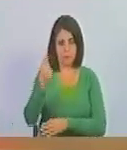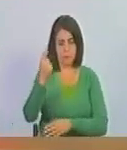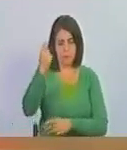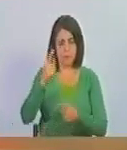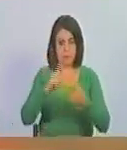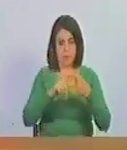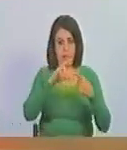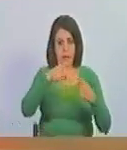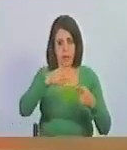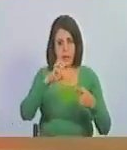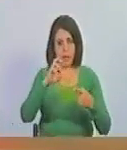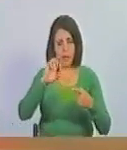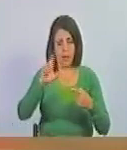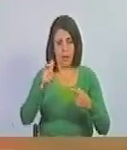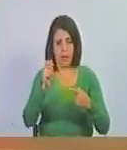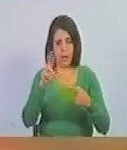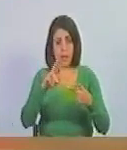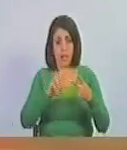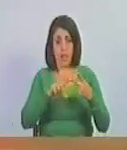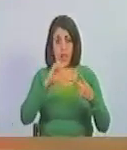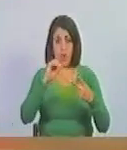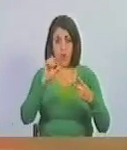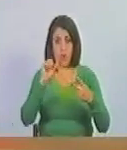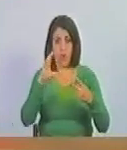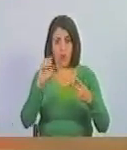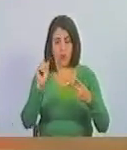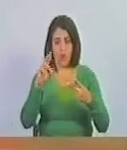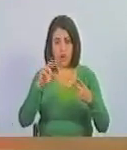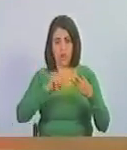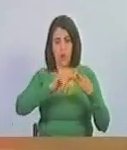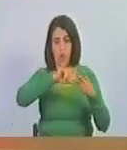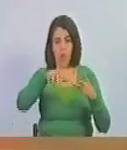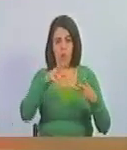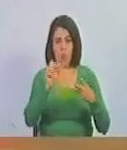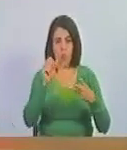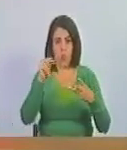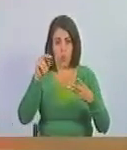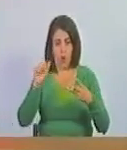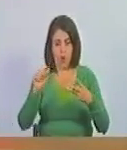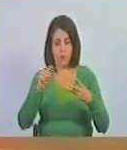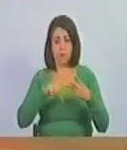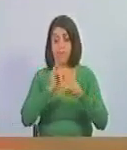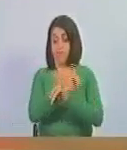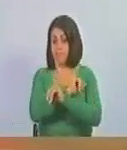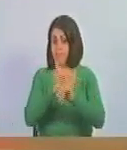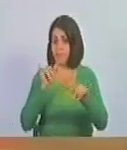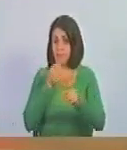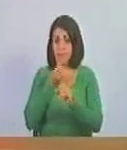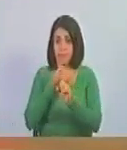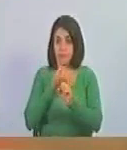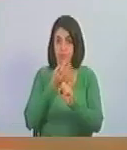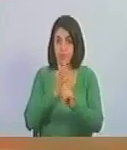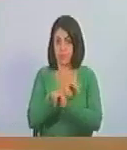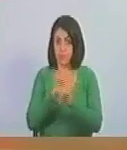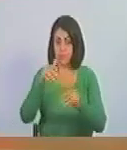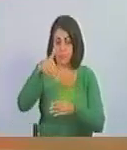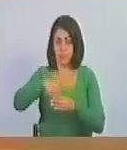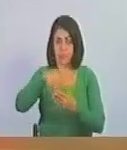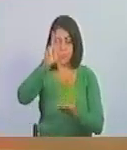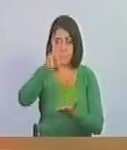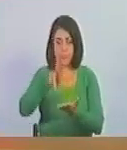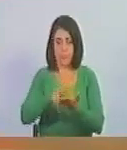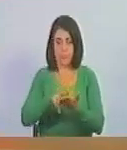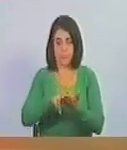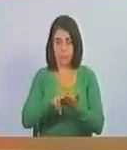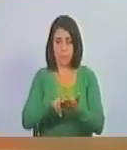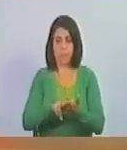diputados Edgar González, Óscar Ronderos y Juan Carlos Alemán. Finalizadas las intervenciones y sometido a votación,